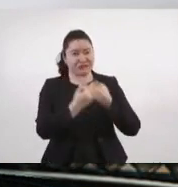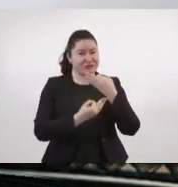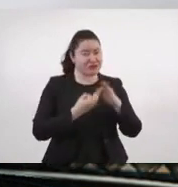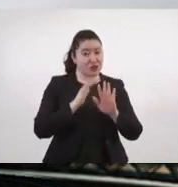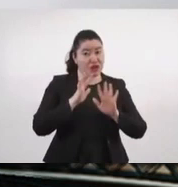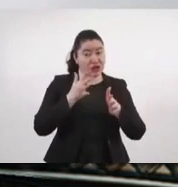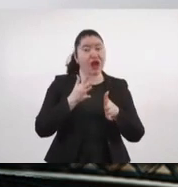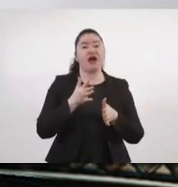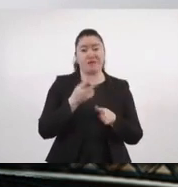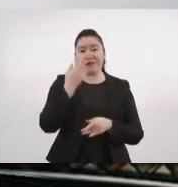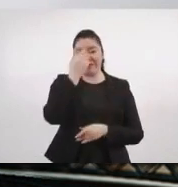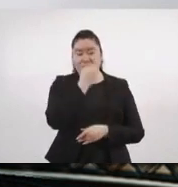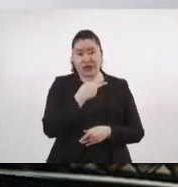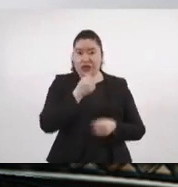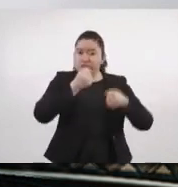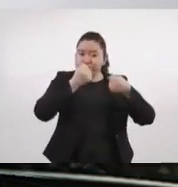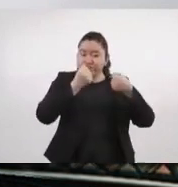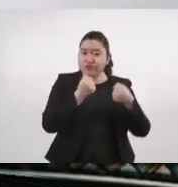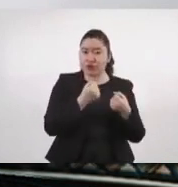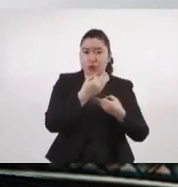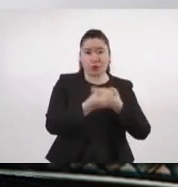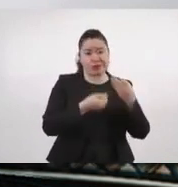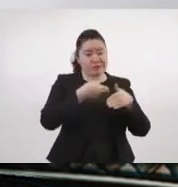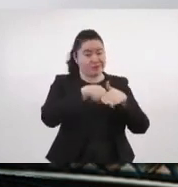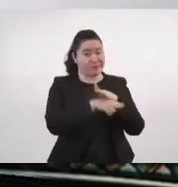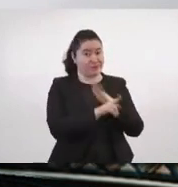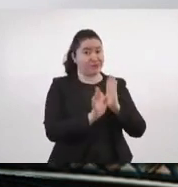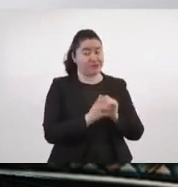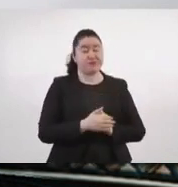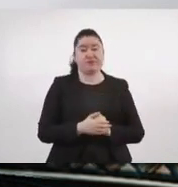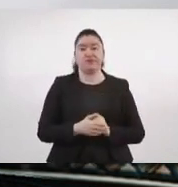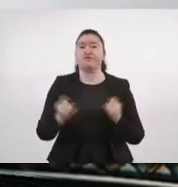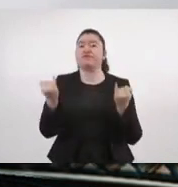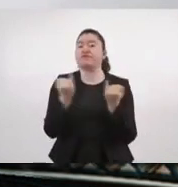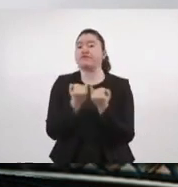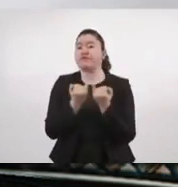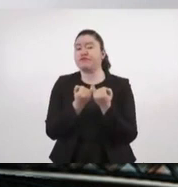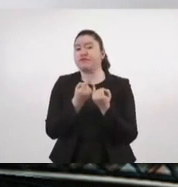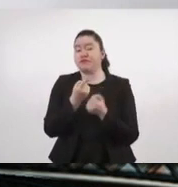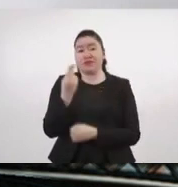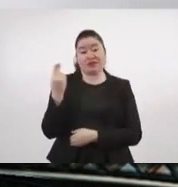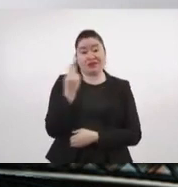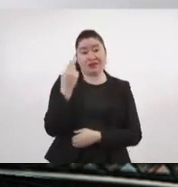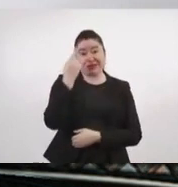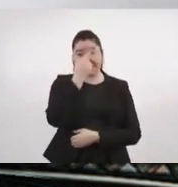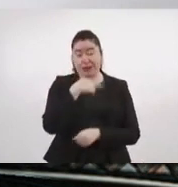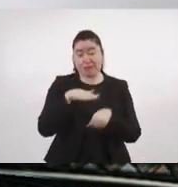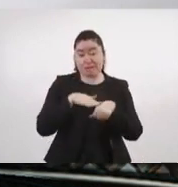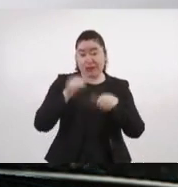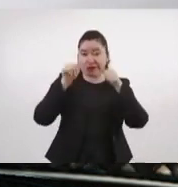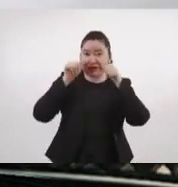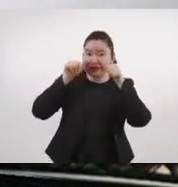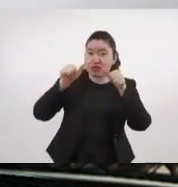si se puede abrir alguno de los tramos con toda seguridad. La parte, evidentemente, que tiene que tener una revisión mayor, pues es